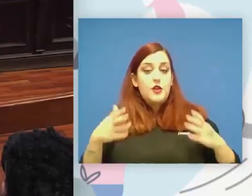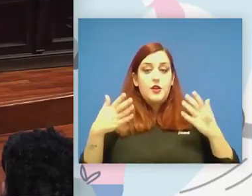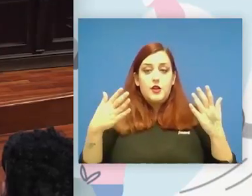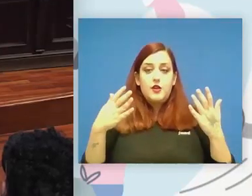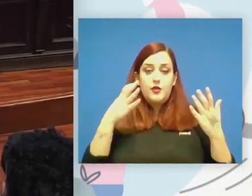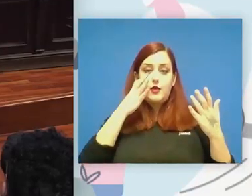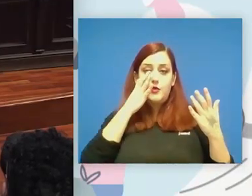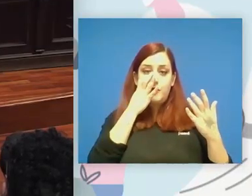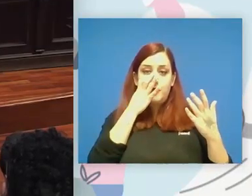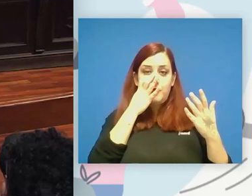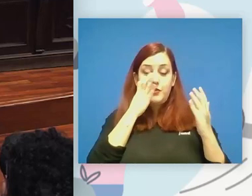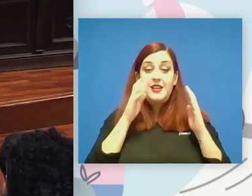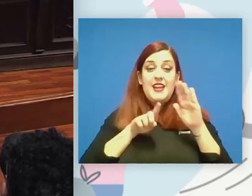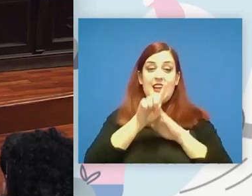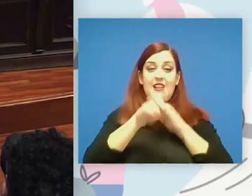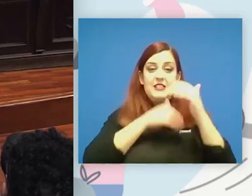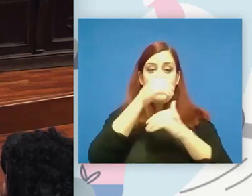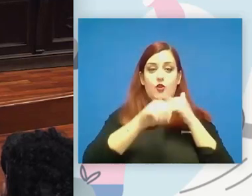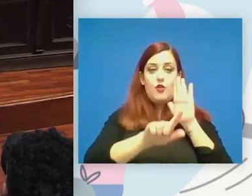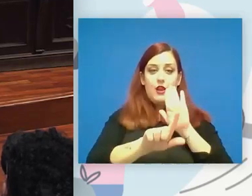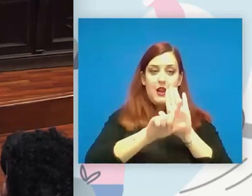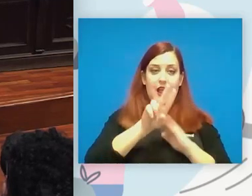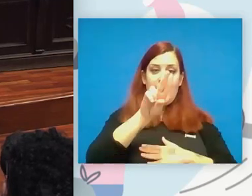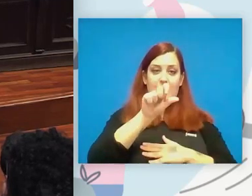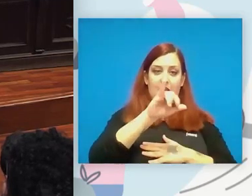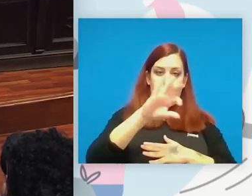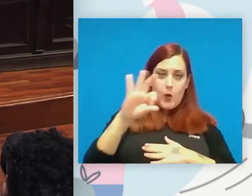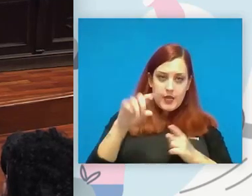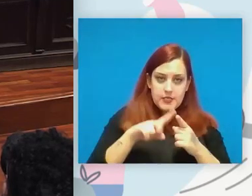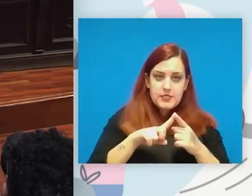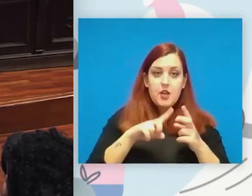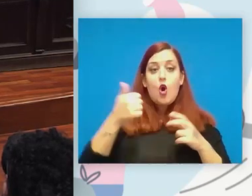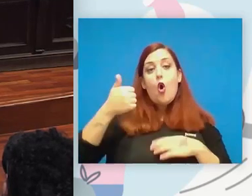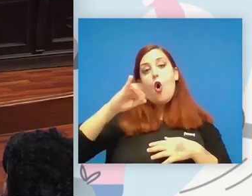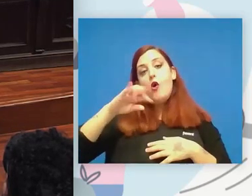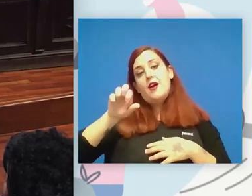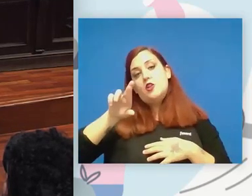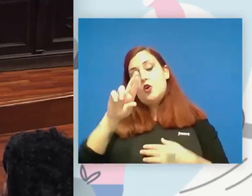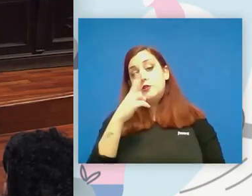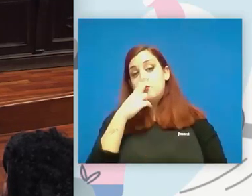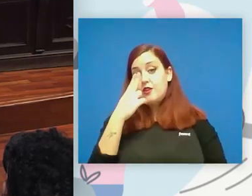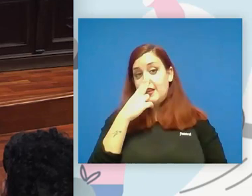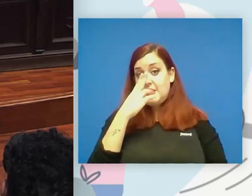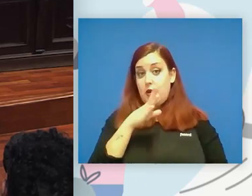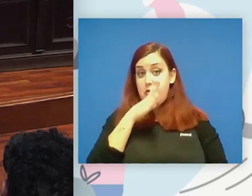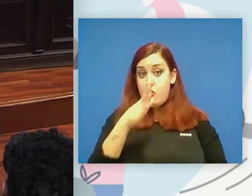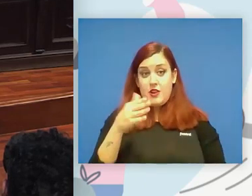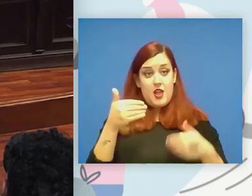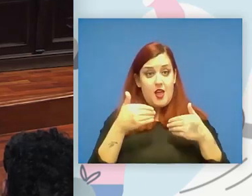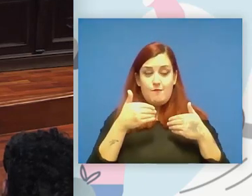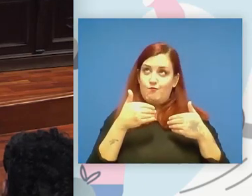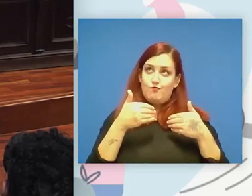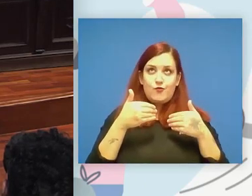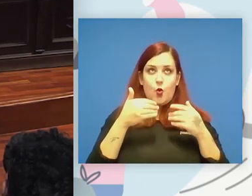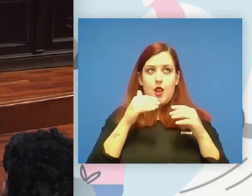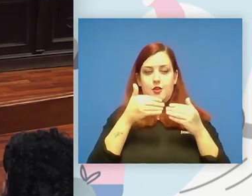de desarrollo de la ley de Luis o de o de o de Aitor es muy interesante abre muchas muchas muchas puertas muchas